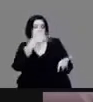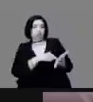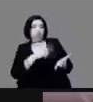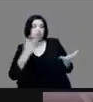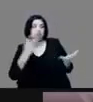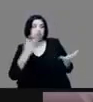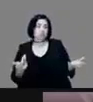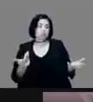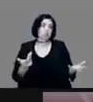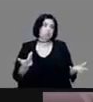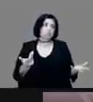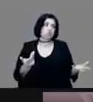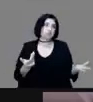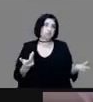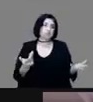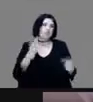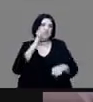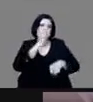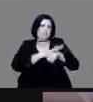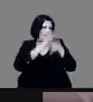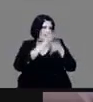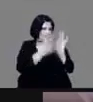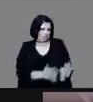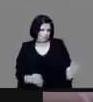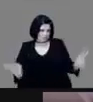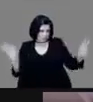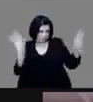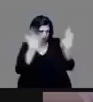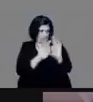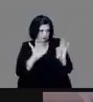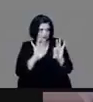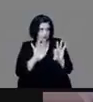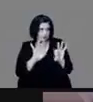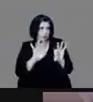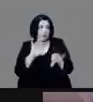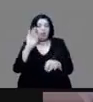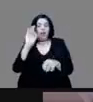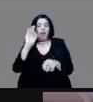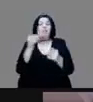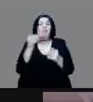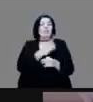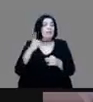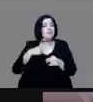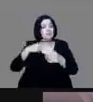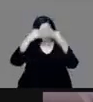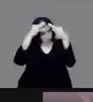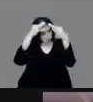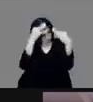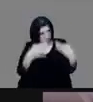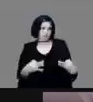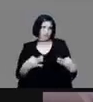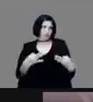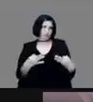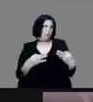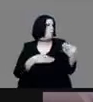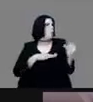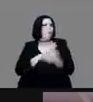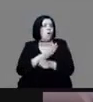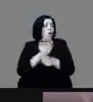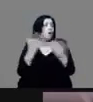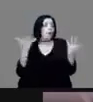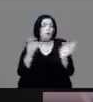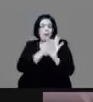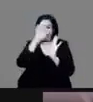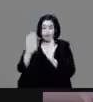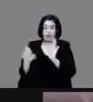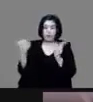lo más importante es ir a las fuentes originales ¿a qué me refiero? por